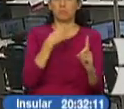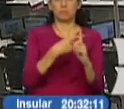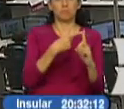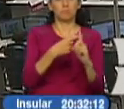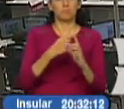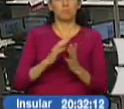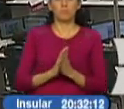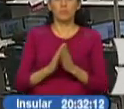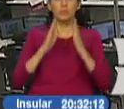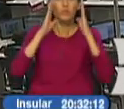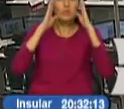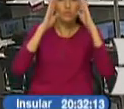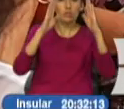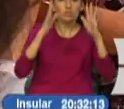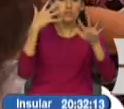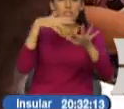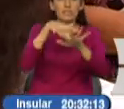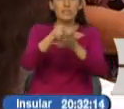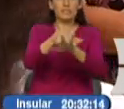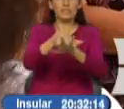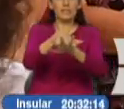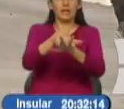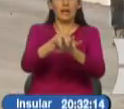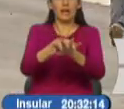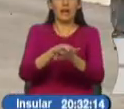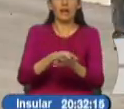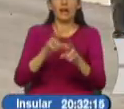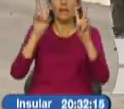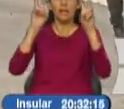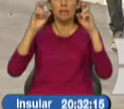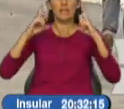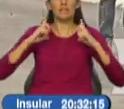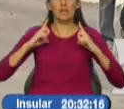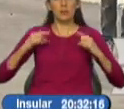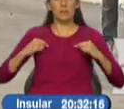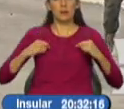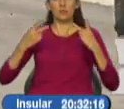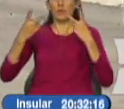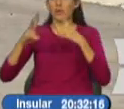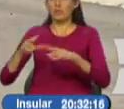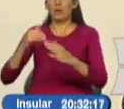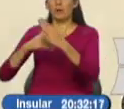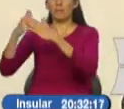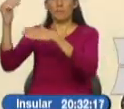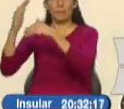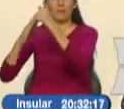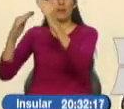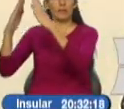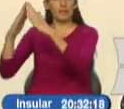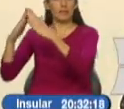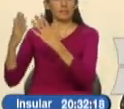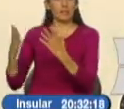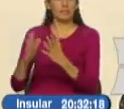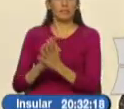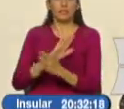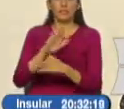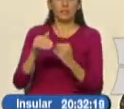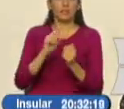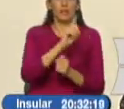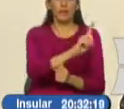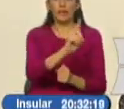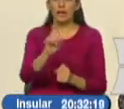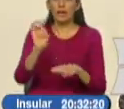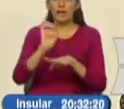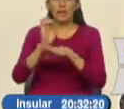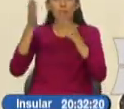Dice que la atención fue integral, desde el sector de la salud hasta un plan de reconstrucción para la infraestructura. Cada ecuatoriano o ecuatoriana personal